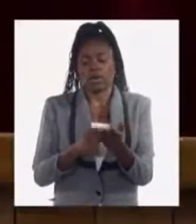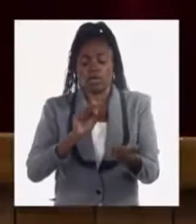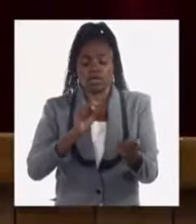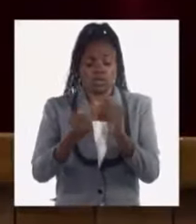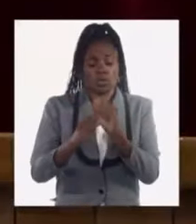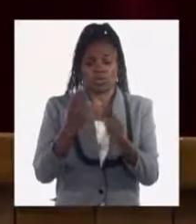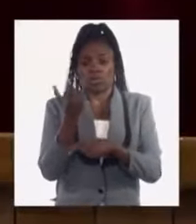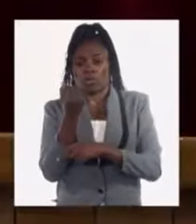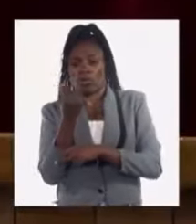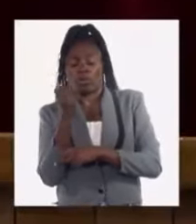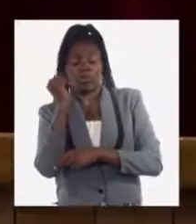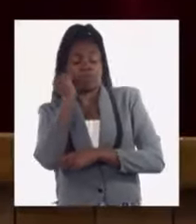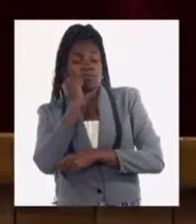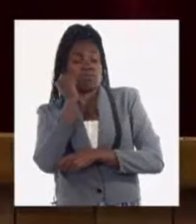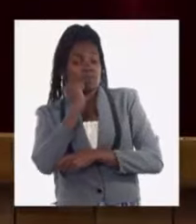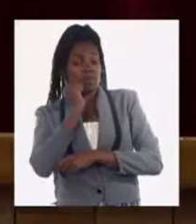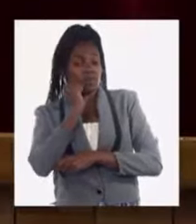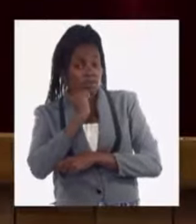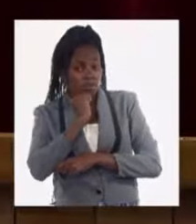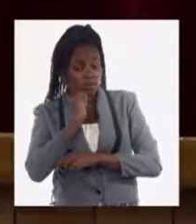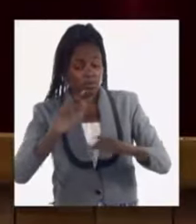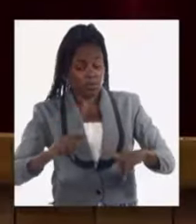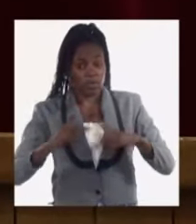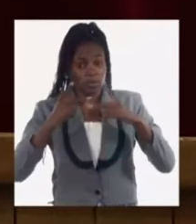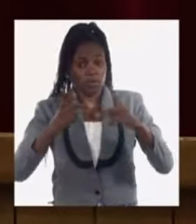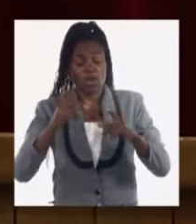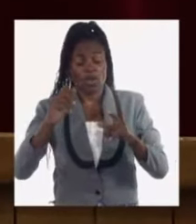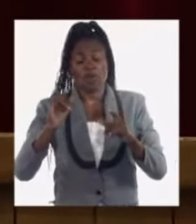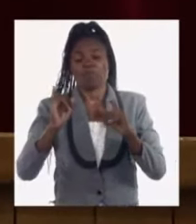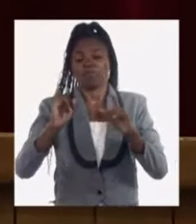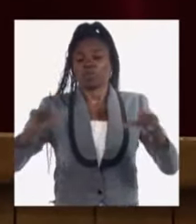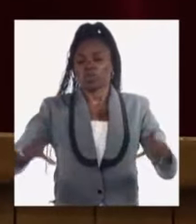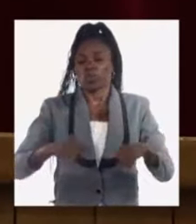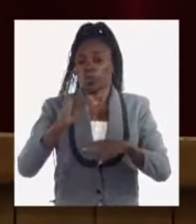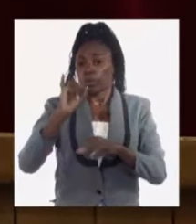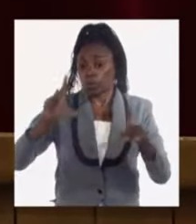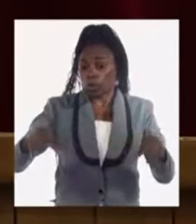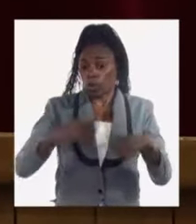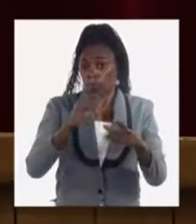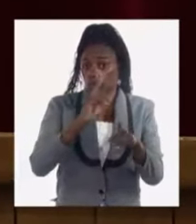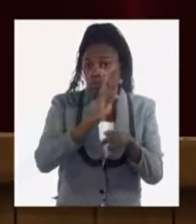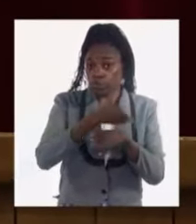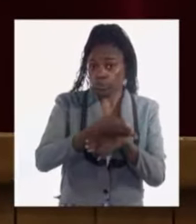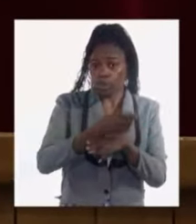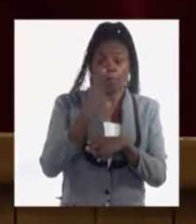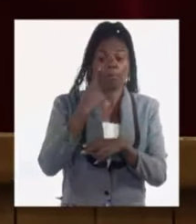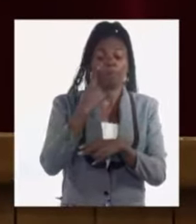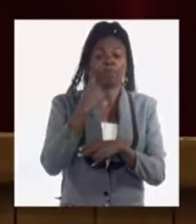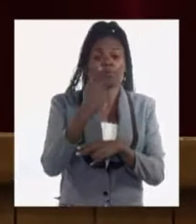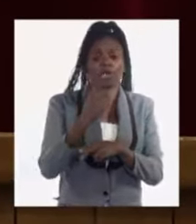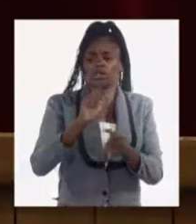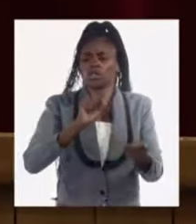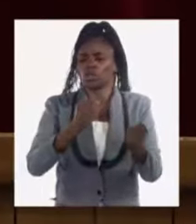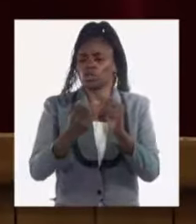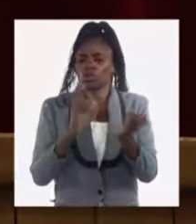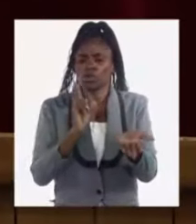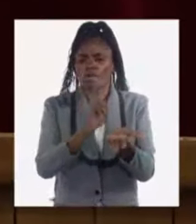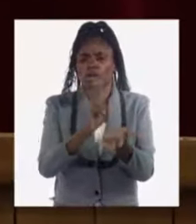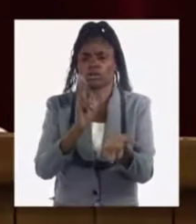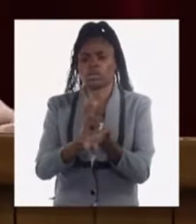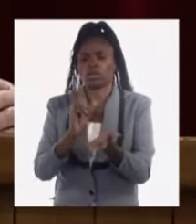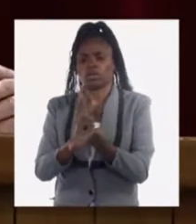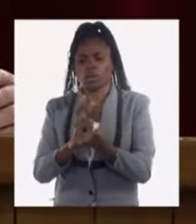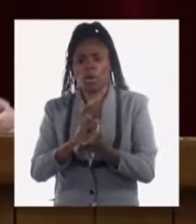apreciándose además reiterados incumplimientos de lo que está establecido. Eso se pone en evidencia en los controles que se hacen, las